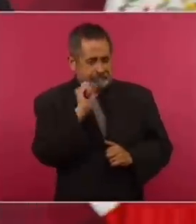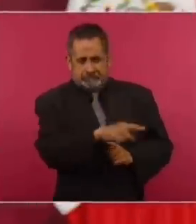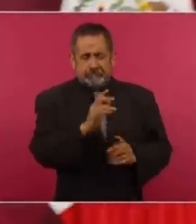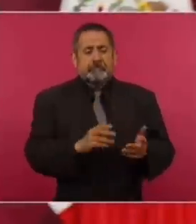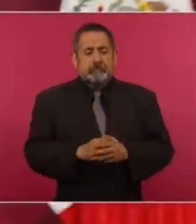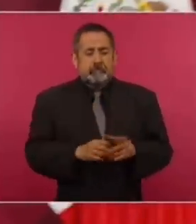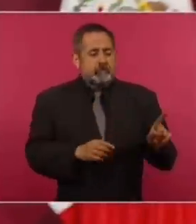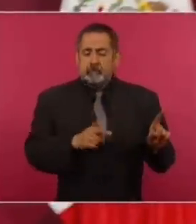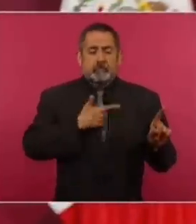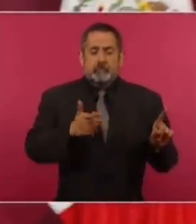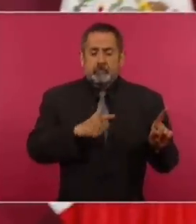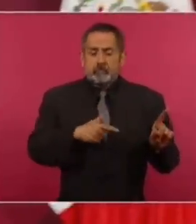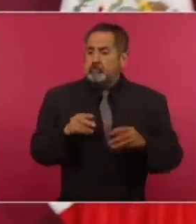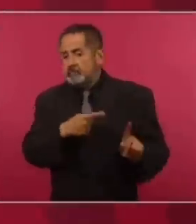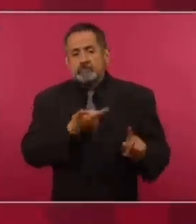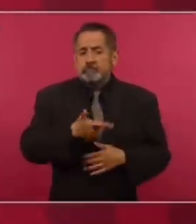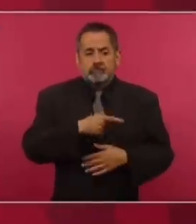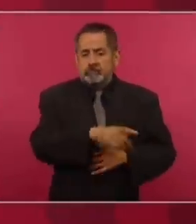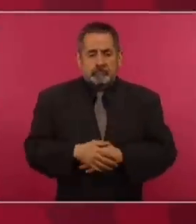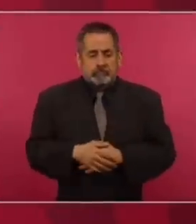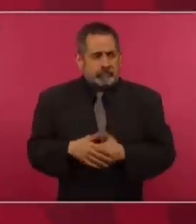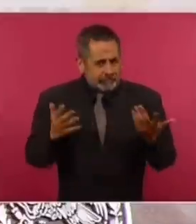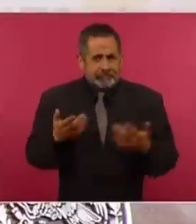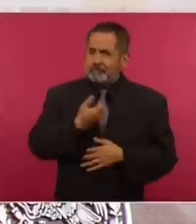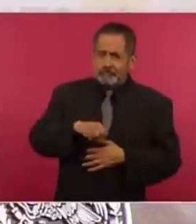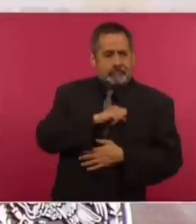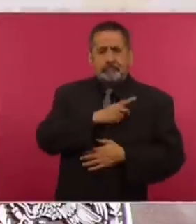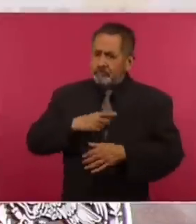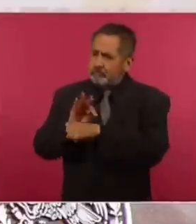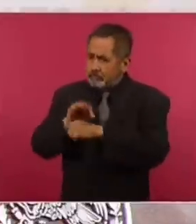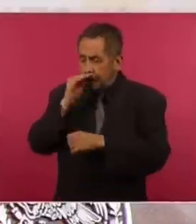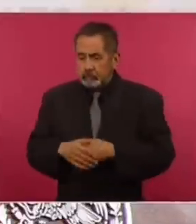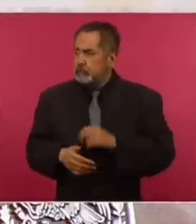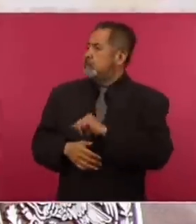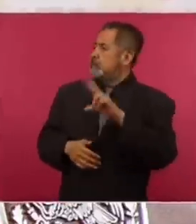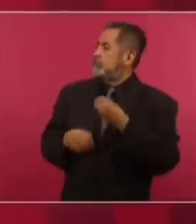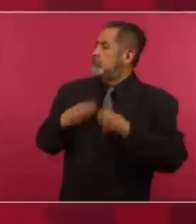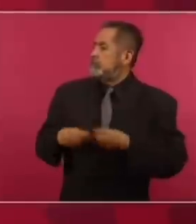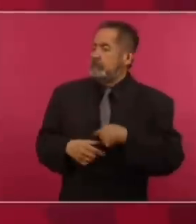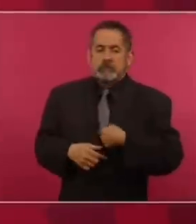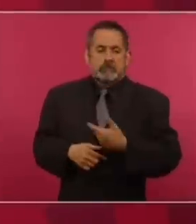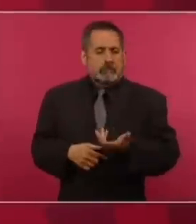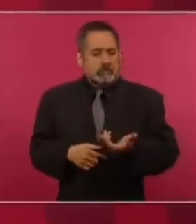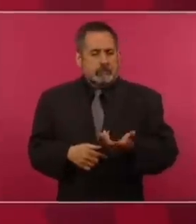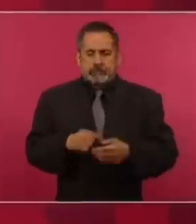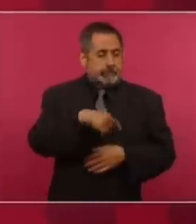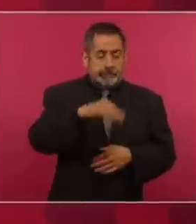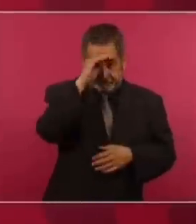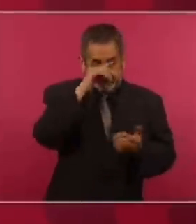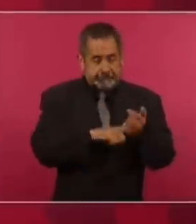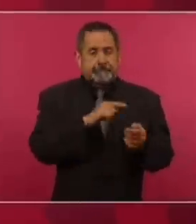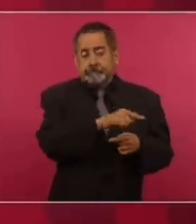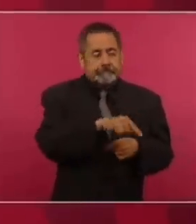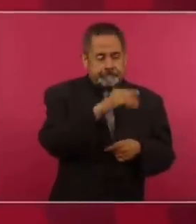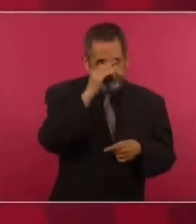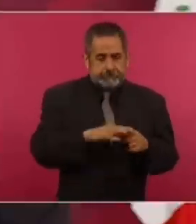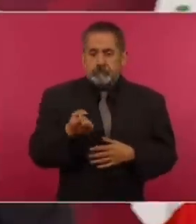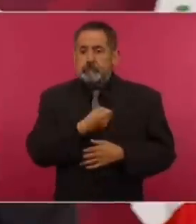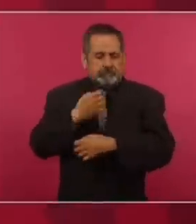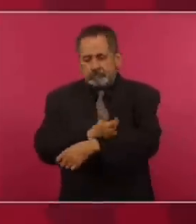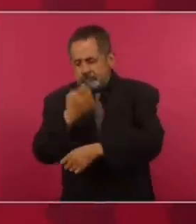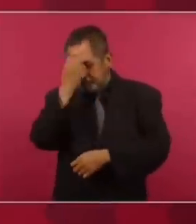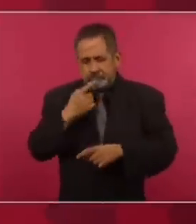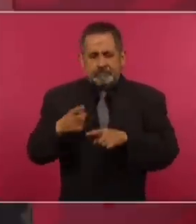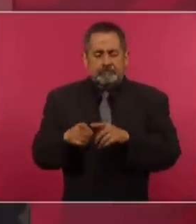no les gusta la gratuidad en la salud. Porque ellos consideran que la salud es un